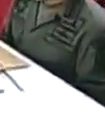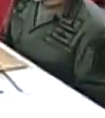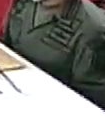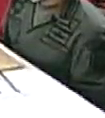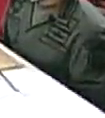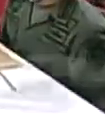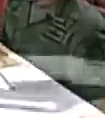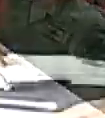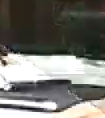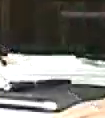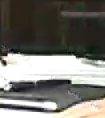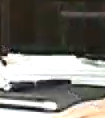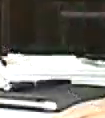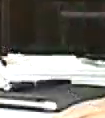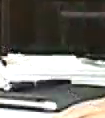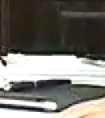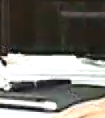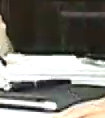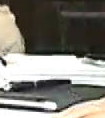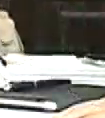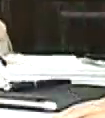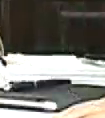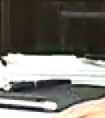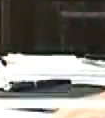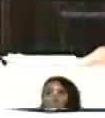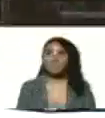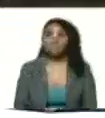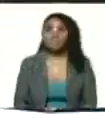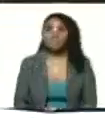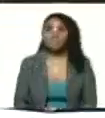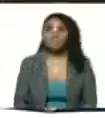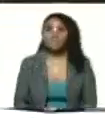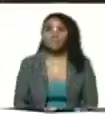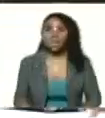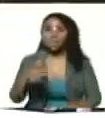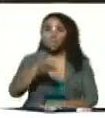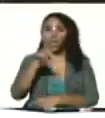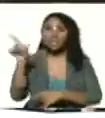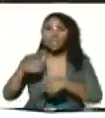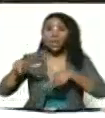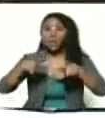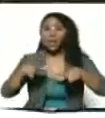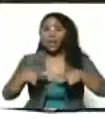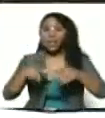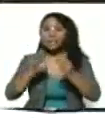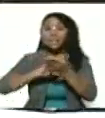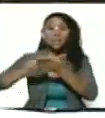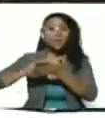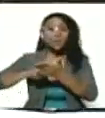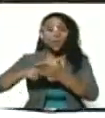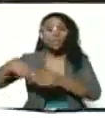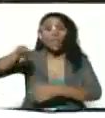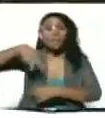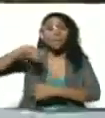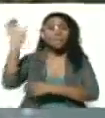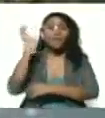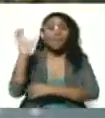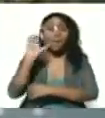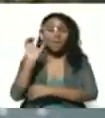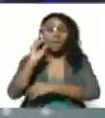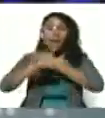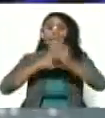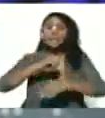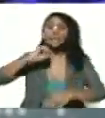Para que usted pueda visitar todos esos espacios. Se han recuperado de la Plaza Caracas, la plaza